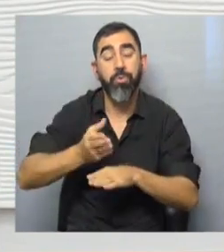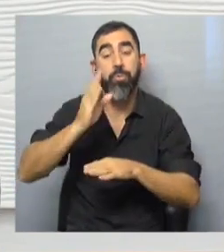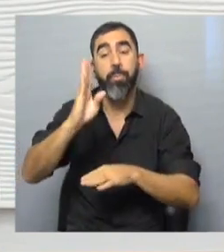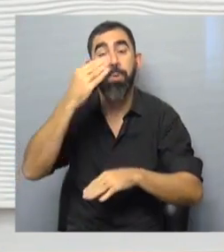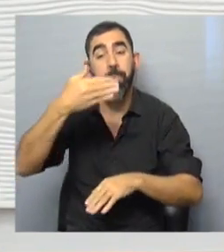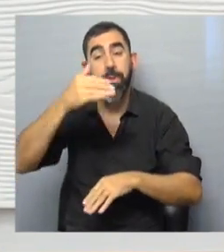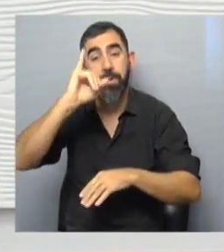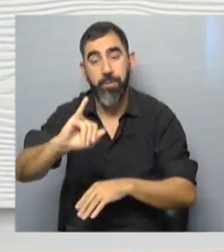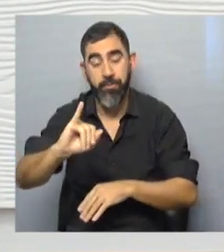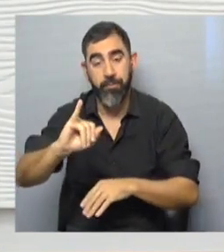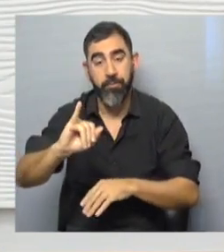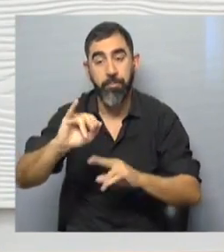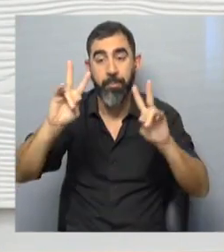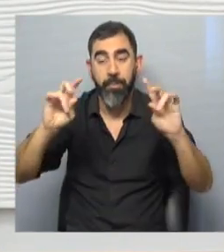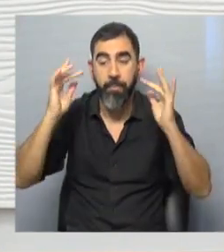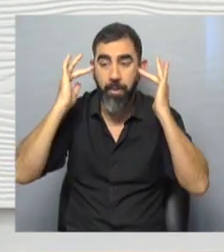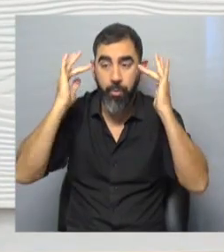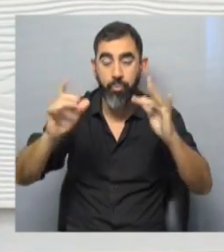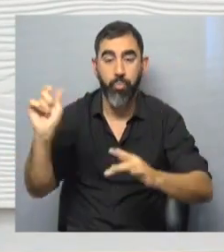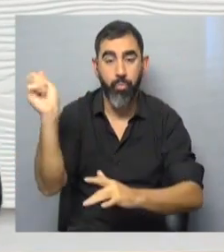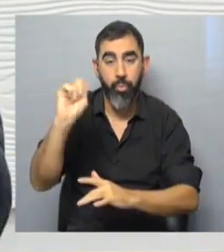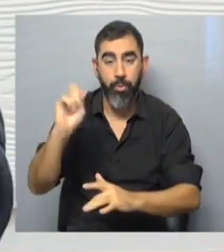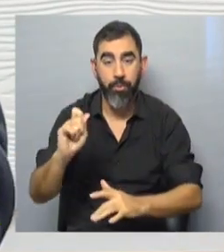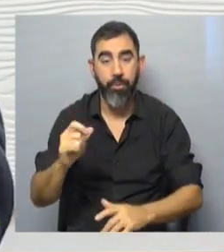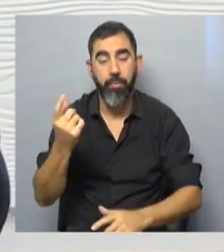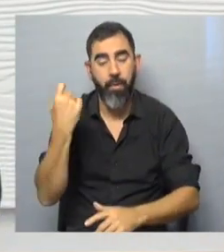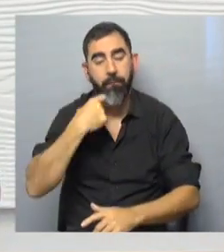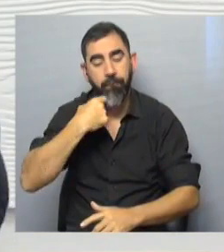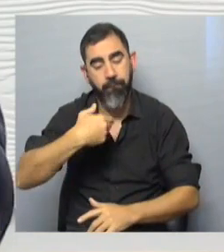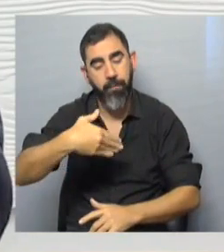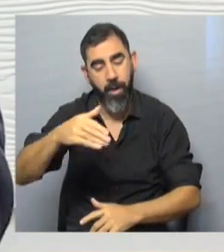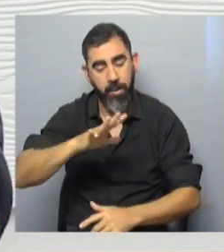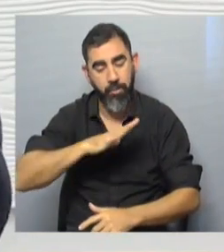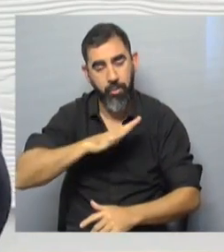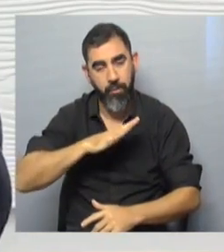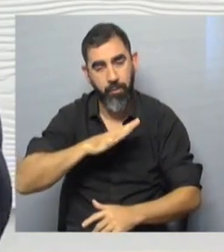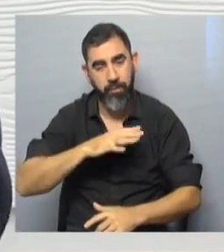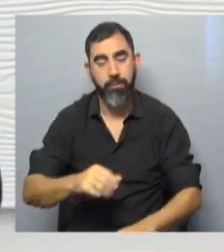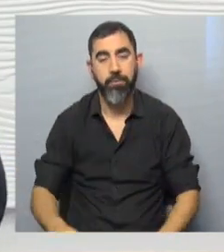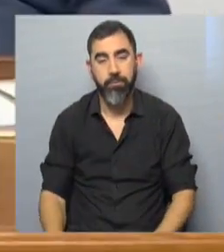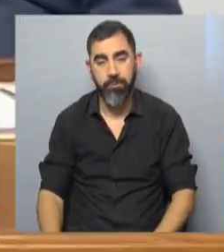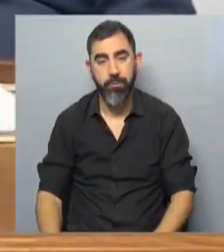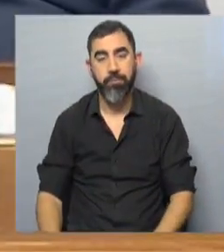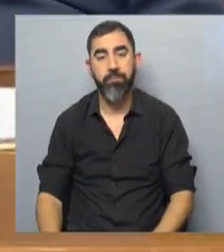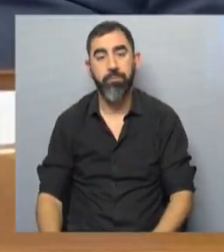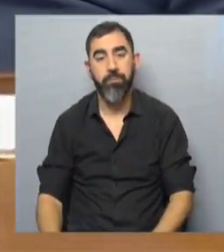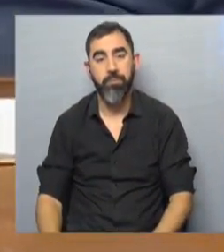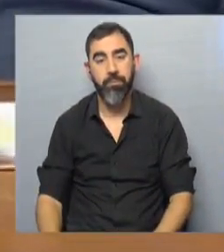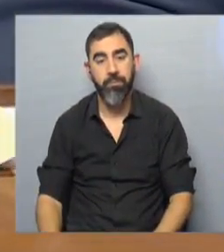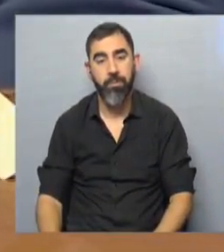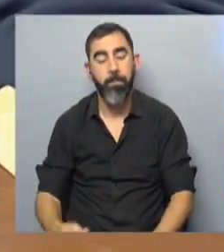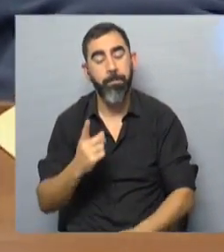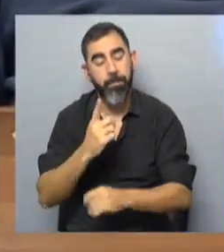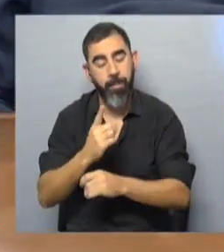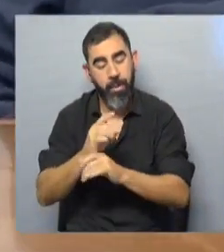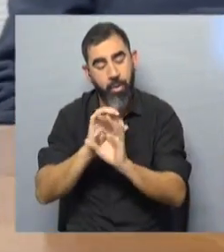para la educación pública, del cual estamos bastante lejos. Lo primero que tiene que quedar